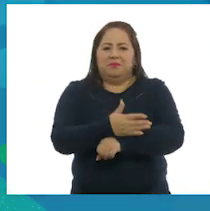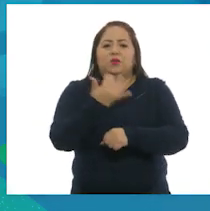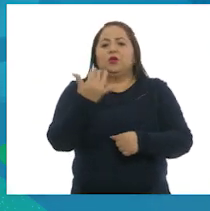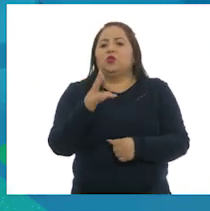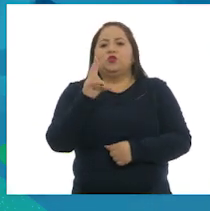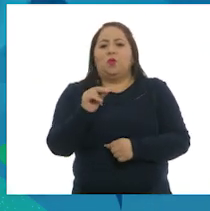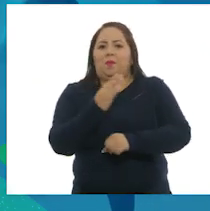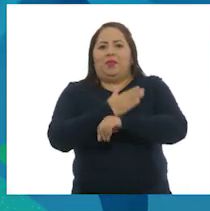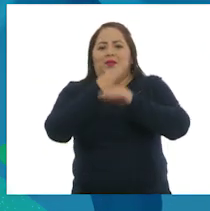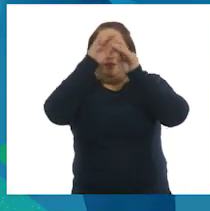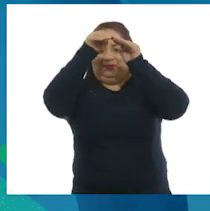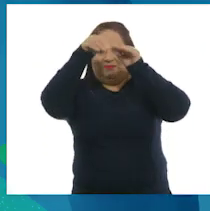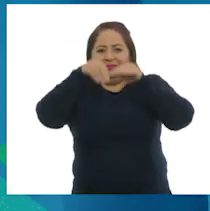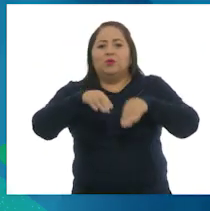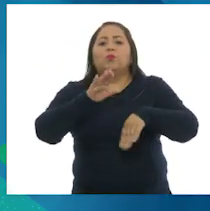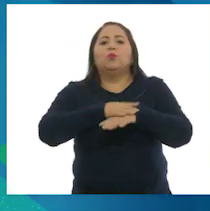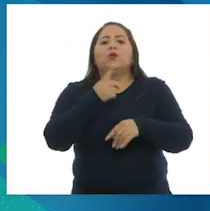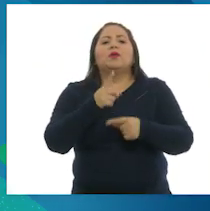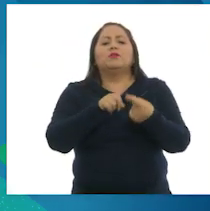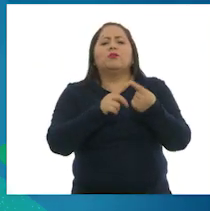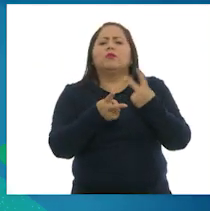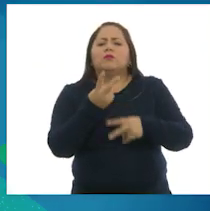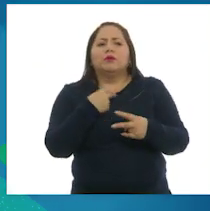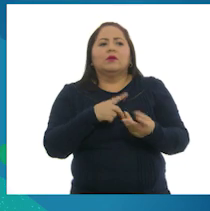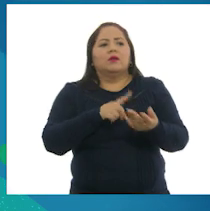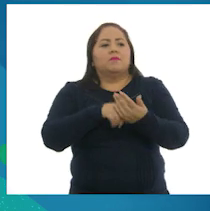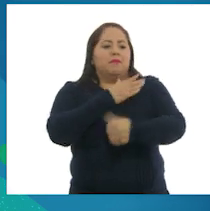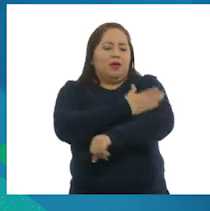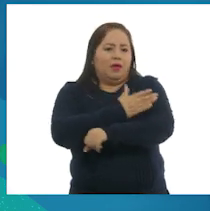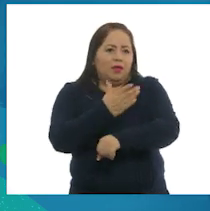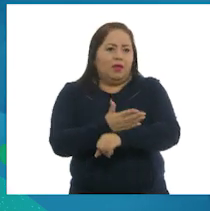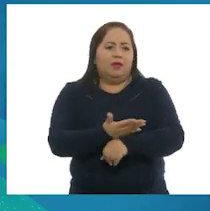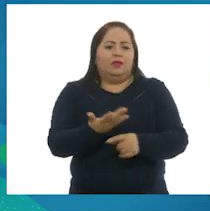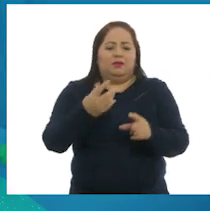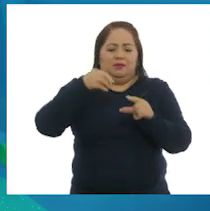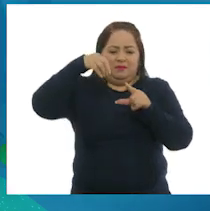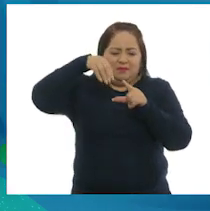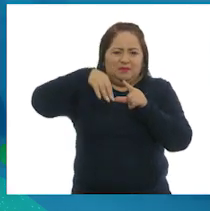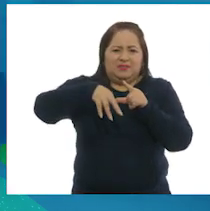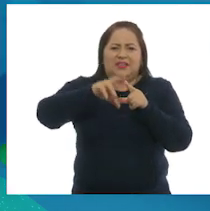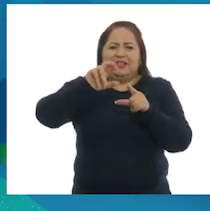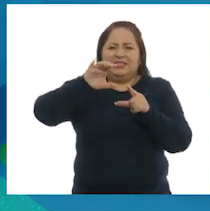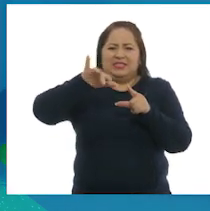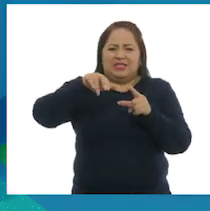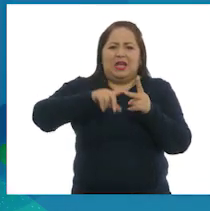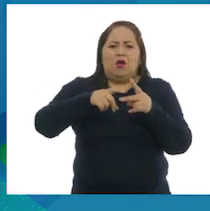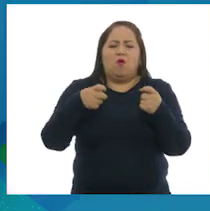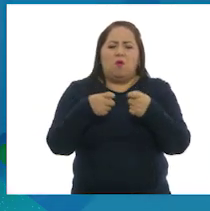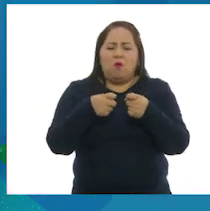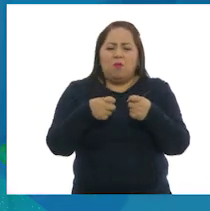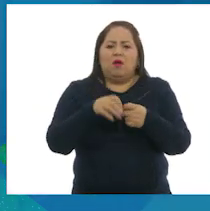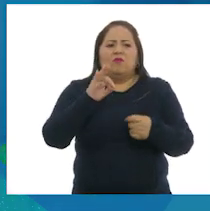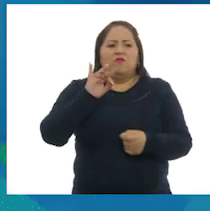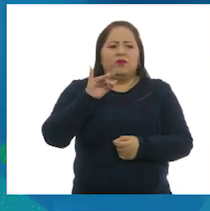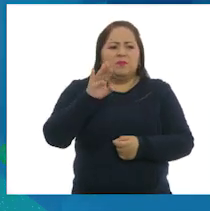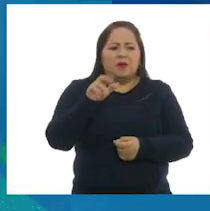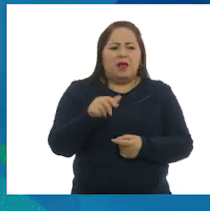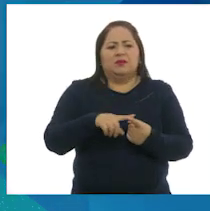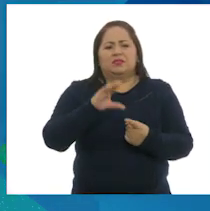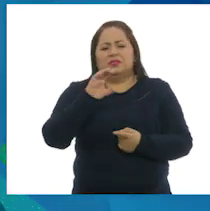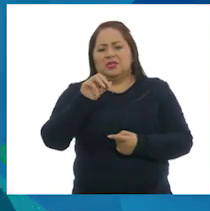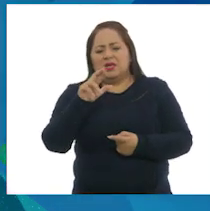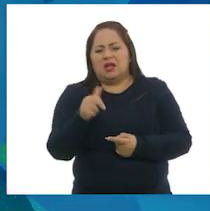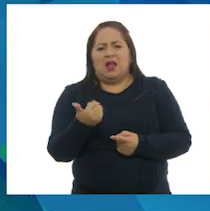y no maderables, pues se obtienen maderas, celulosas, resinas, gomas, fibras, entre